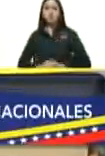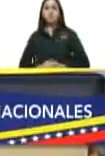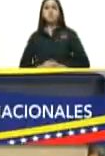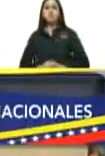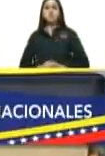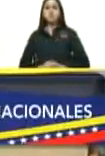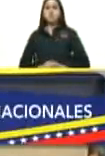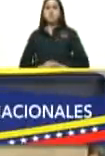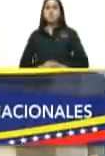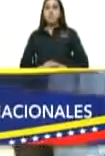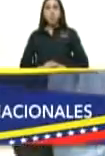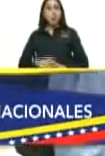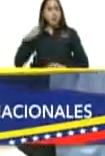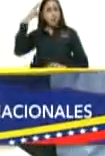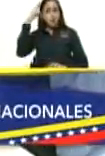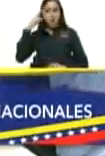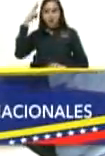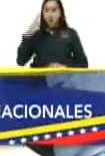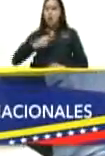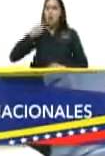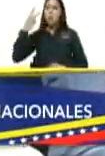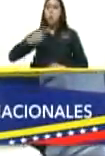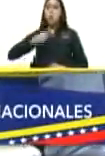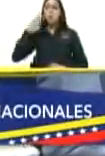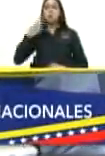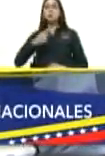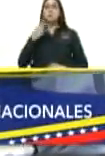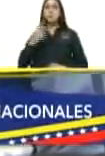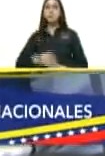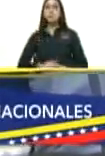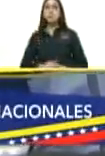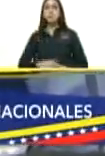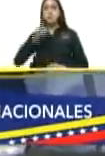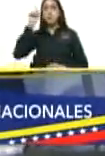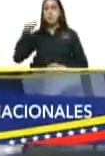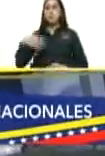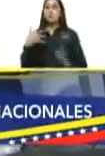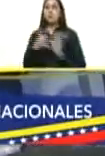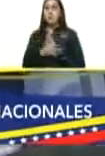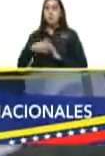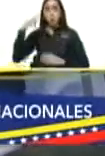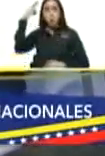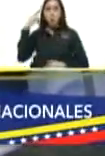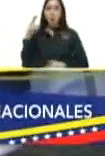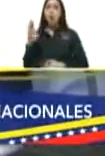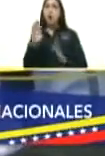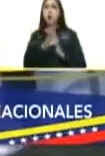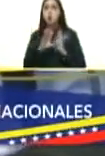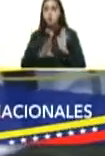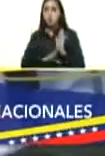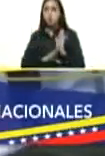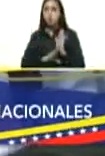es una realidad política además de ser una realidad constitucional